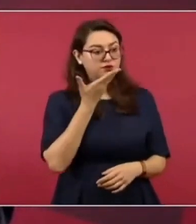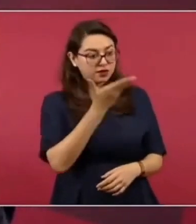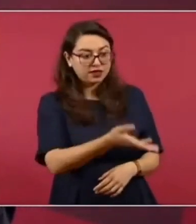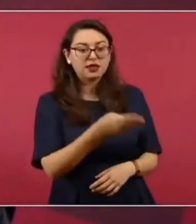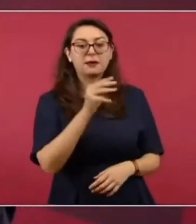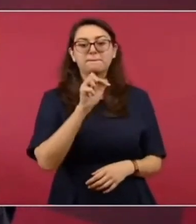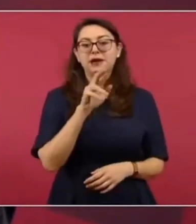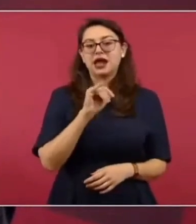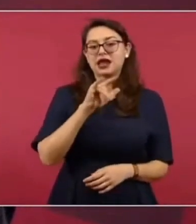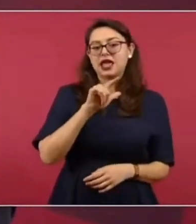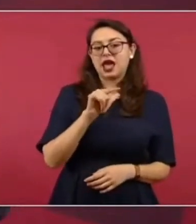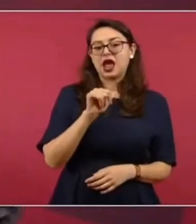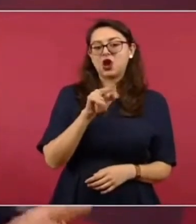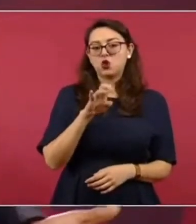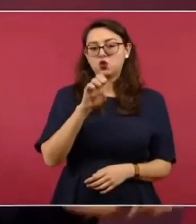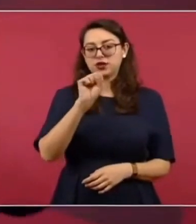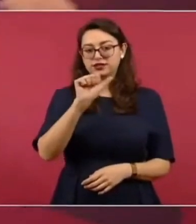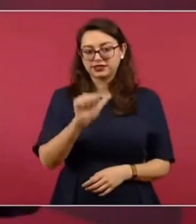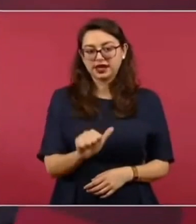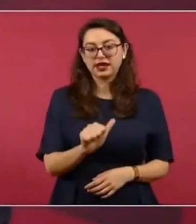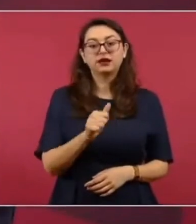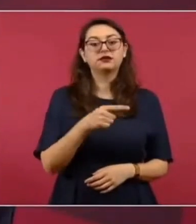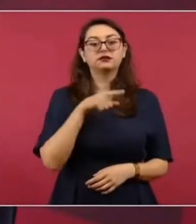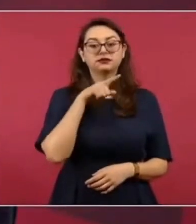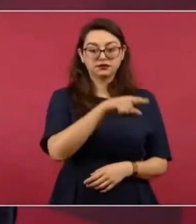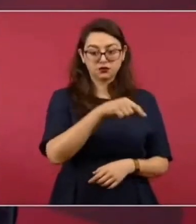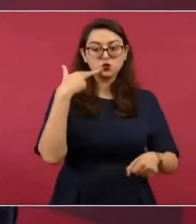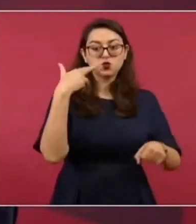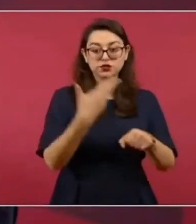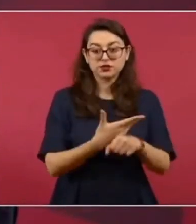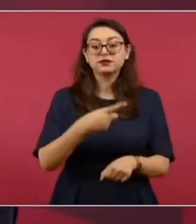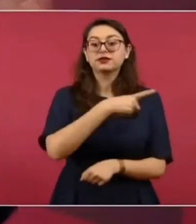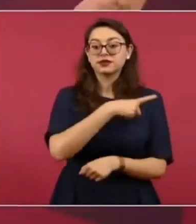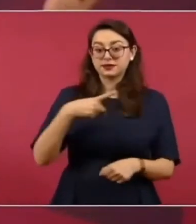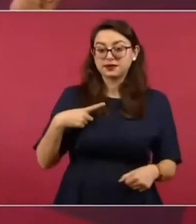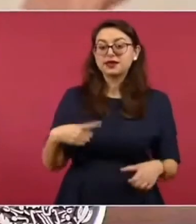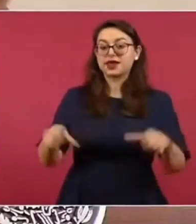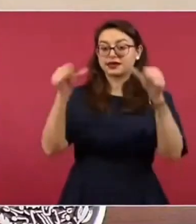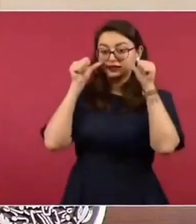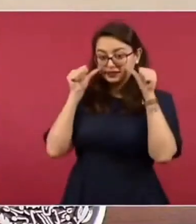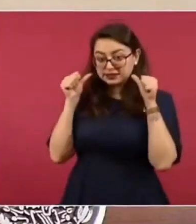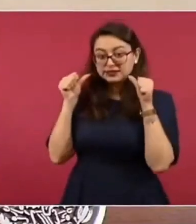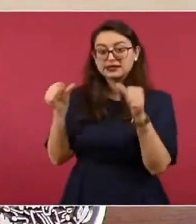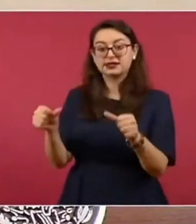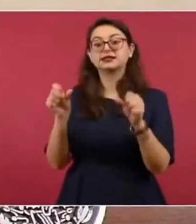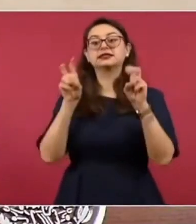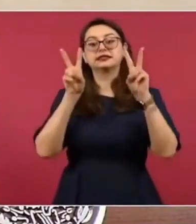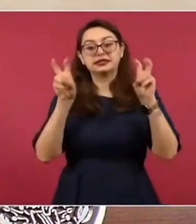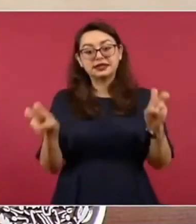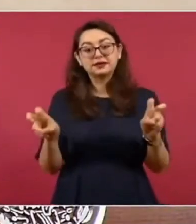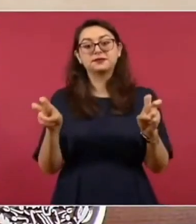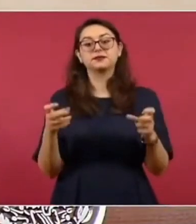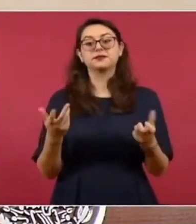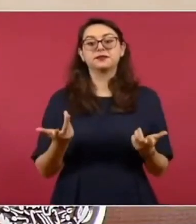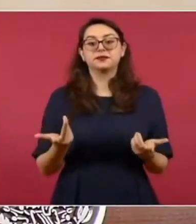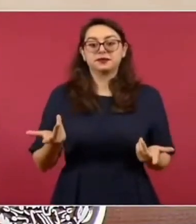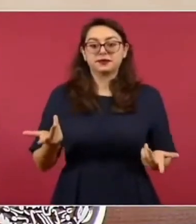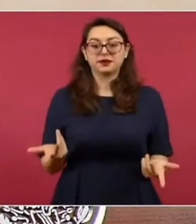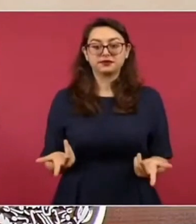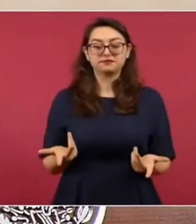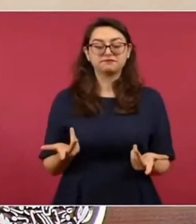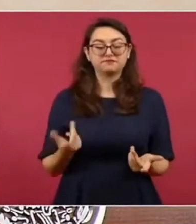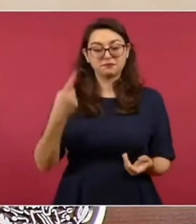lo atienda y que se